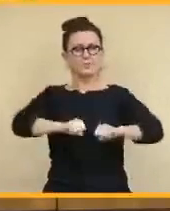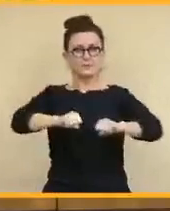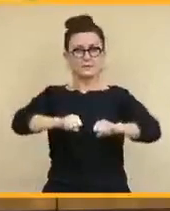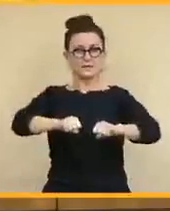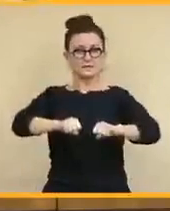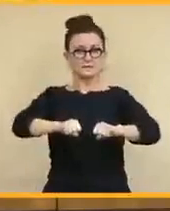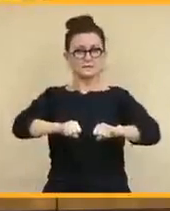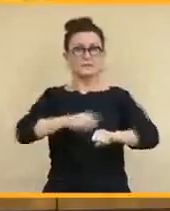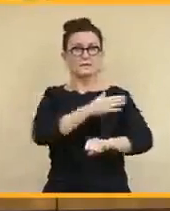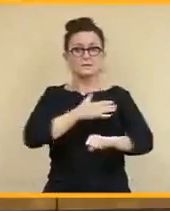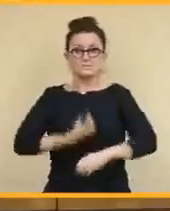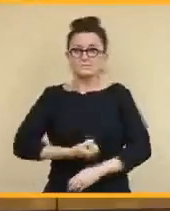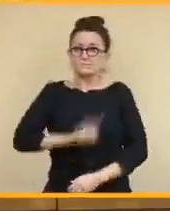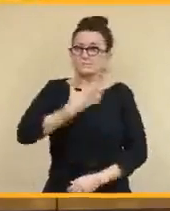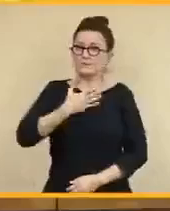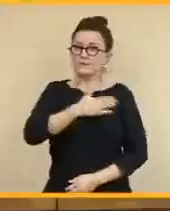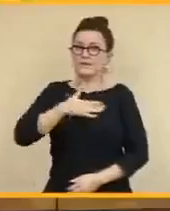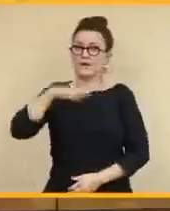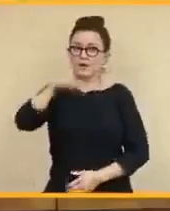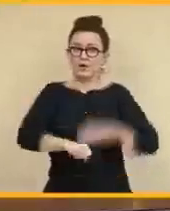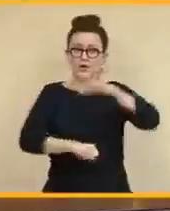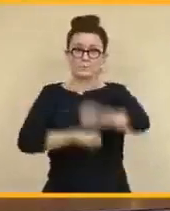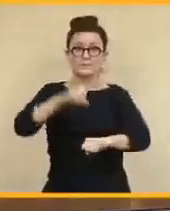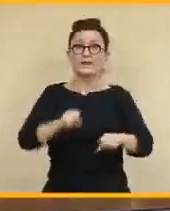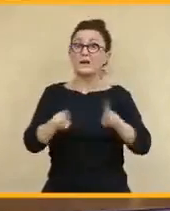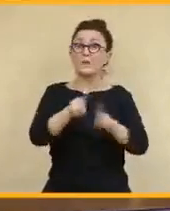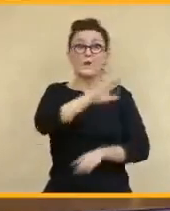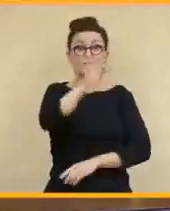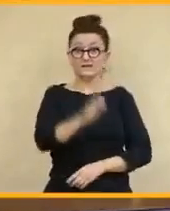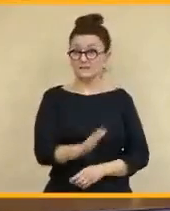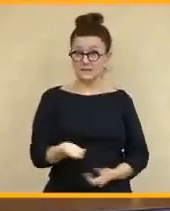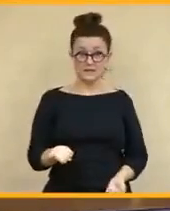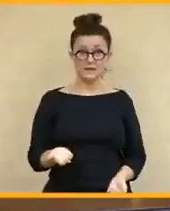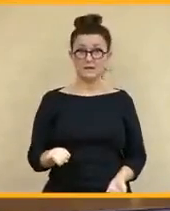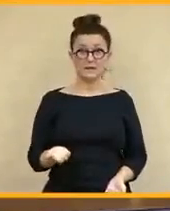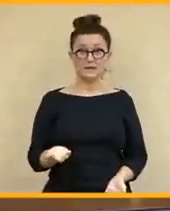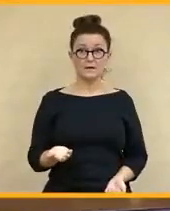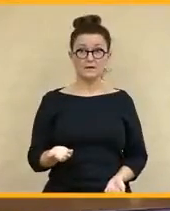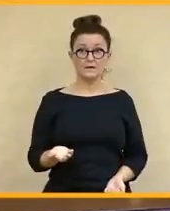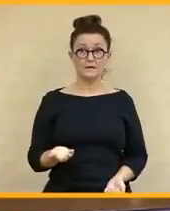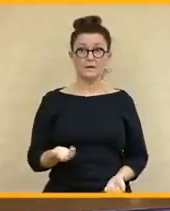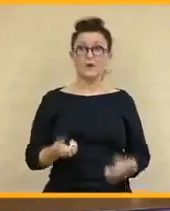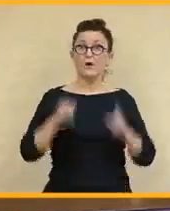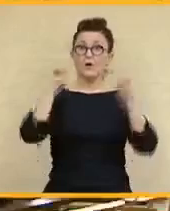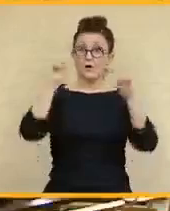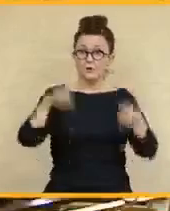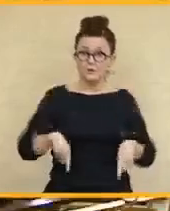vocación golpista. Como en Brasil o como sucedió con Trump. ¡Aplausos!